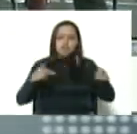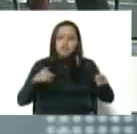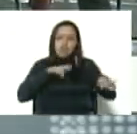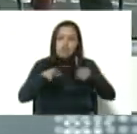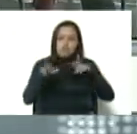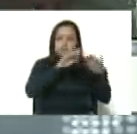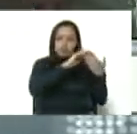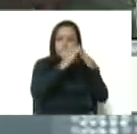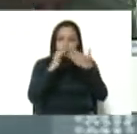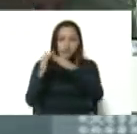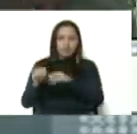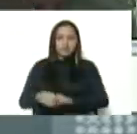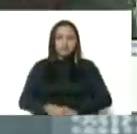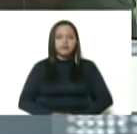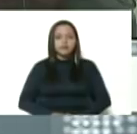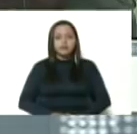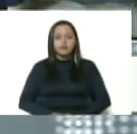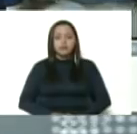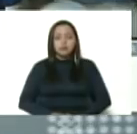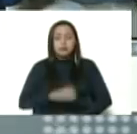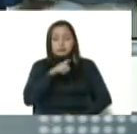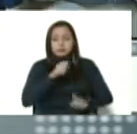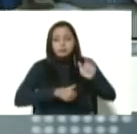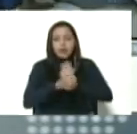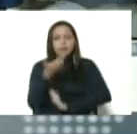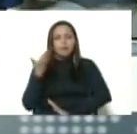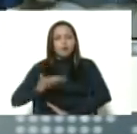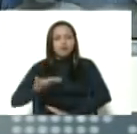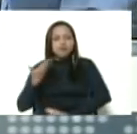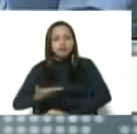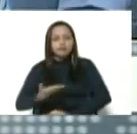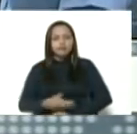comunidades, que es uno de los elementos más importantes.